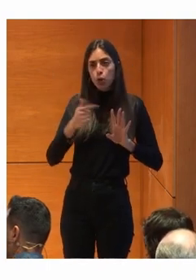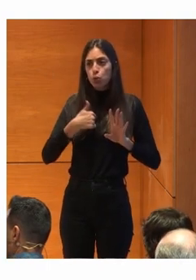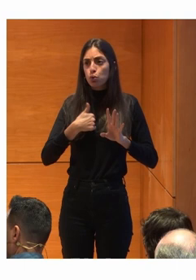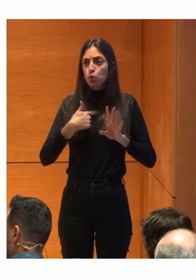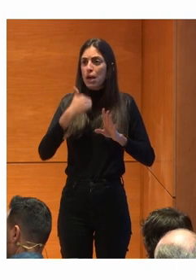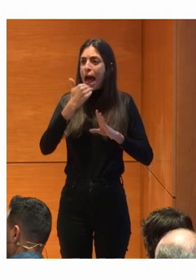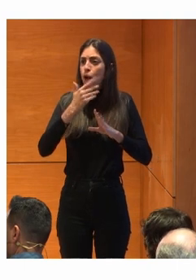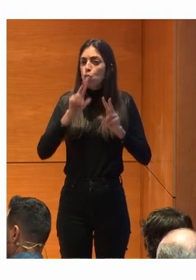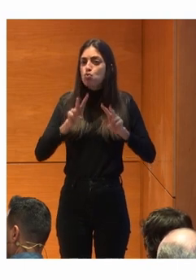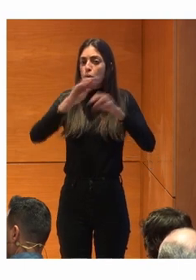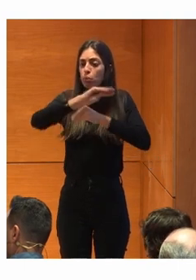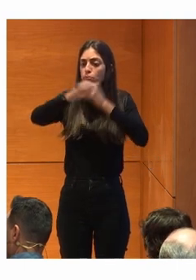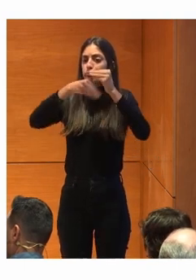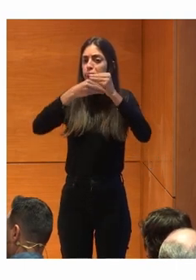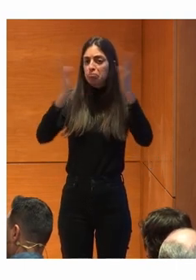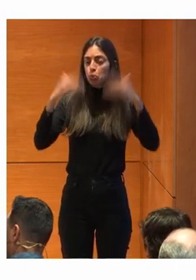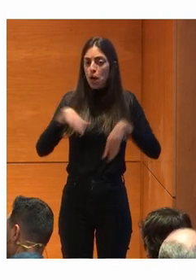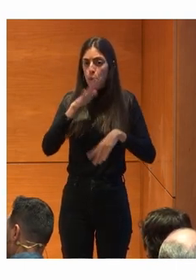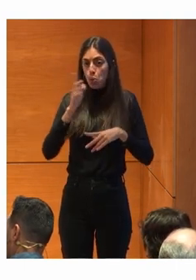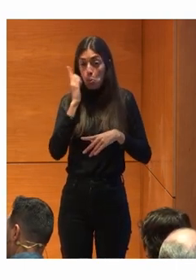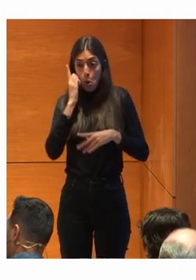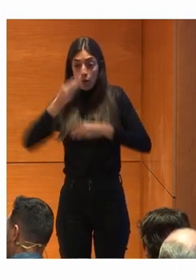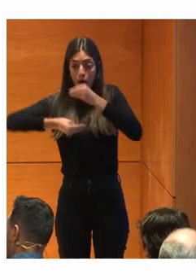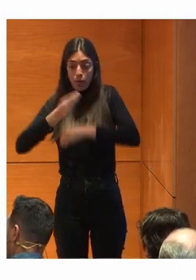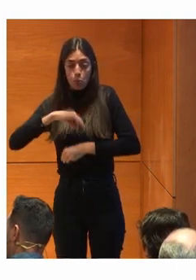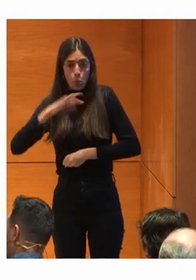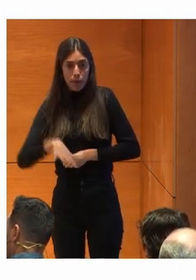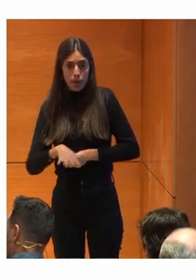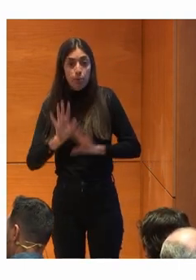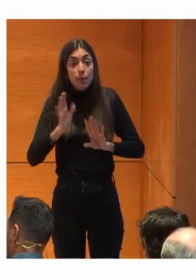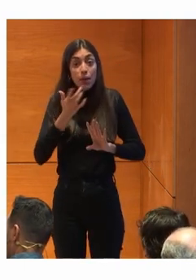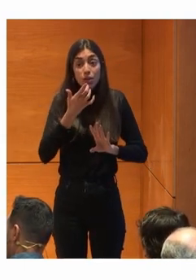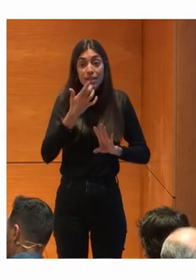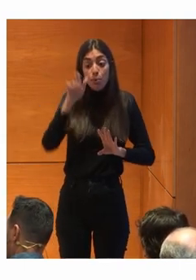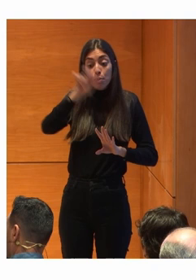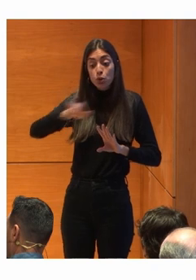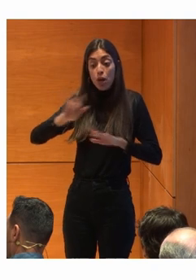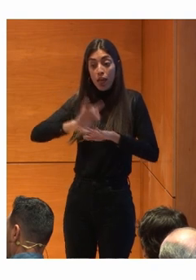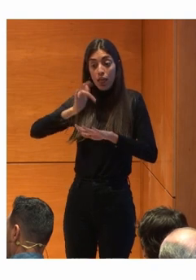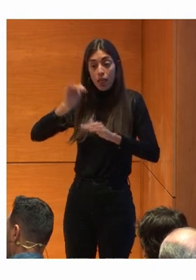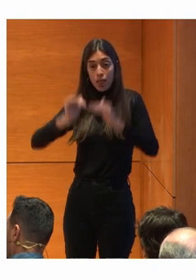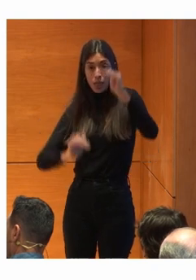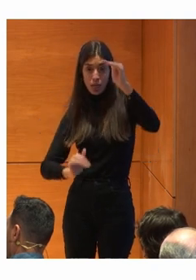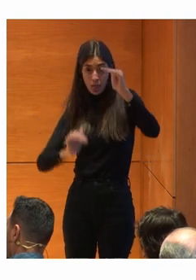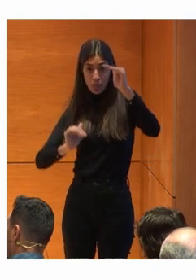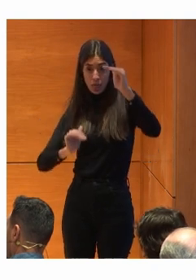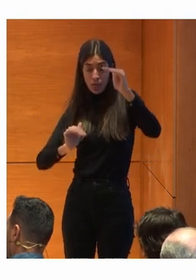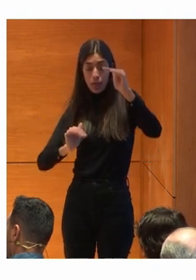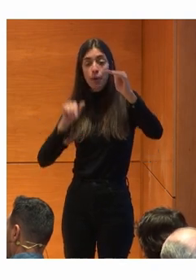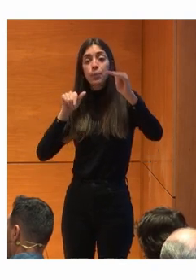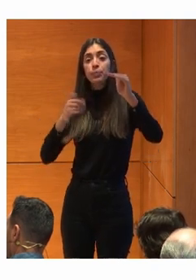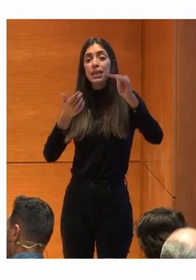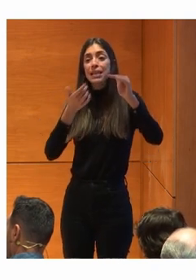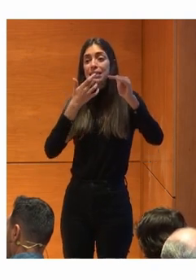agrega Nada nuevo Que no puedo hacer Antes con el móvil Sin embargo Con aquellas personas Que tenían mayor brecha digital Aunque